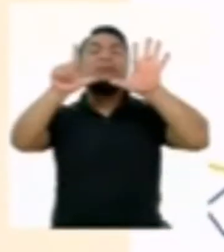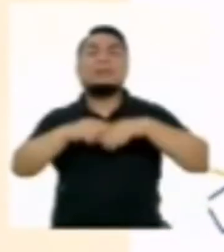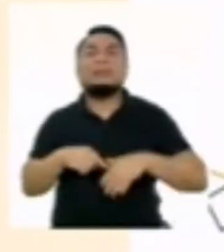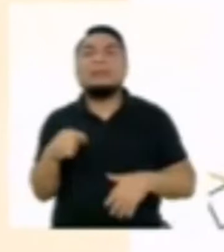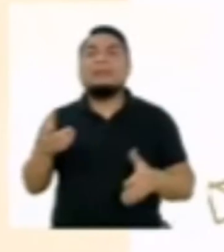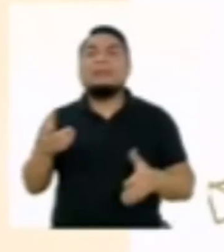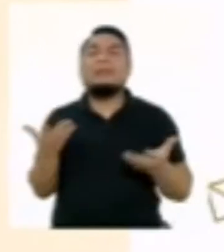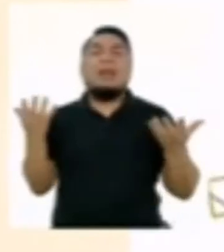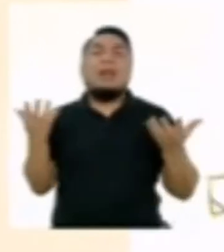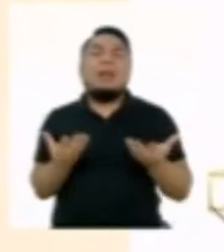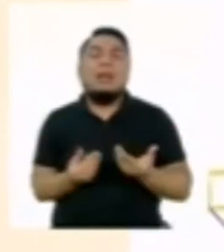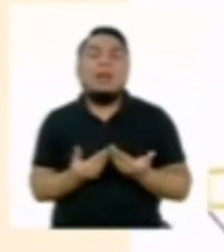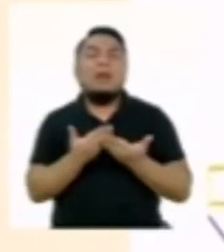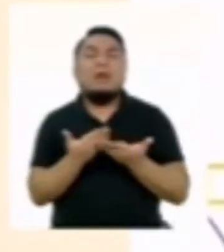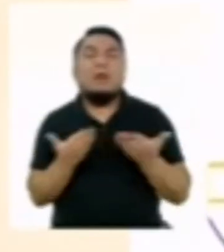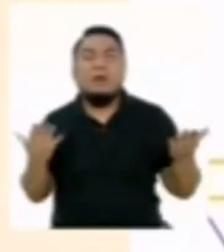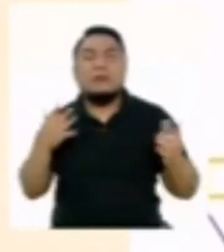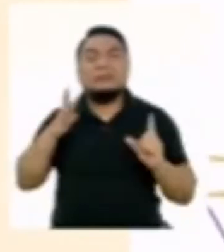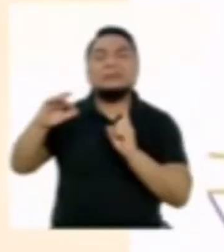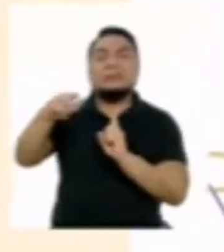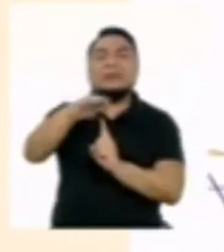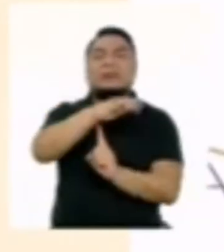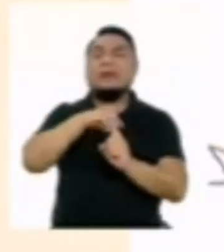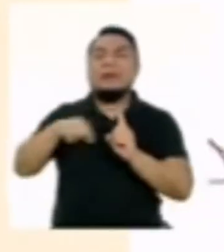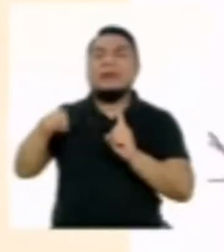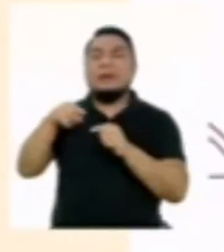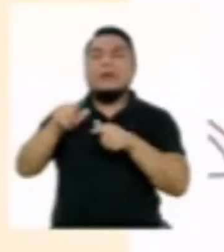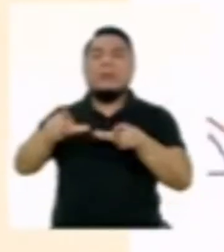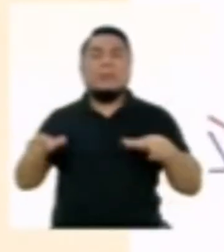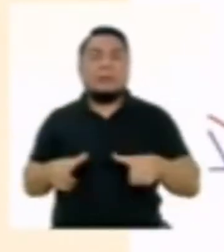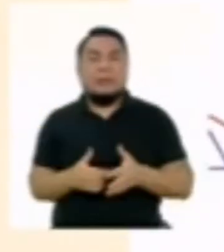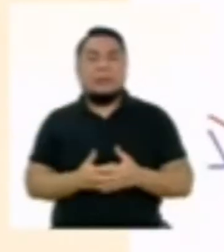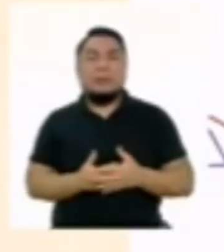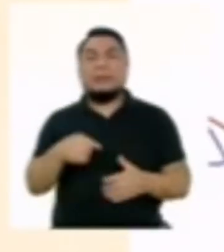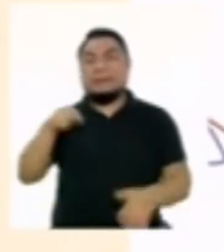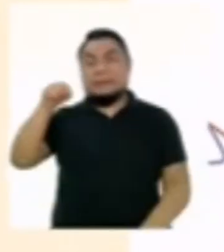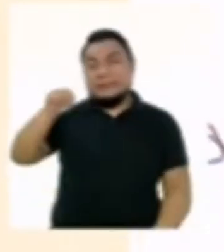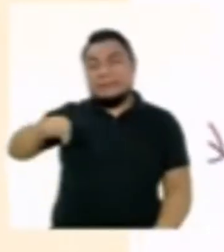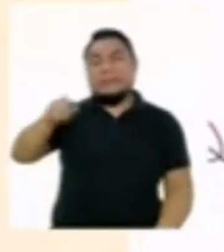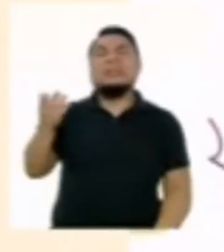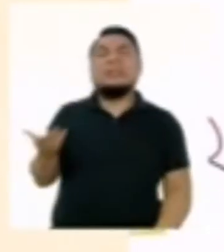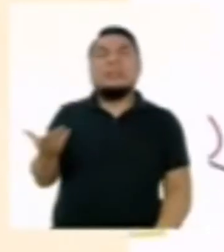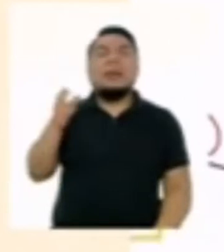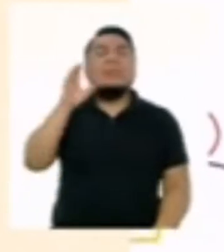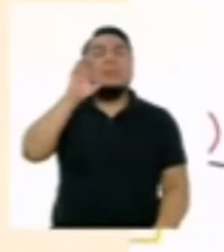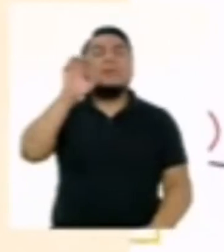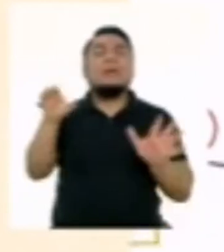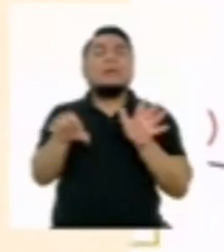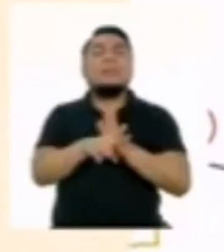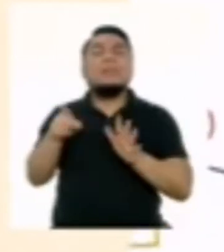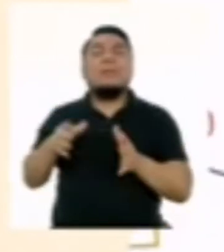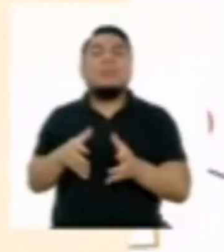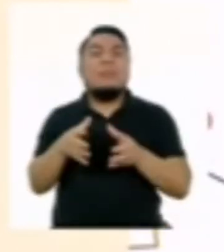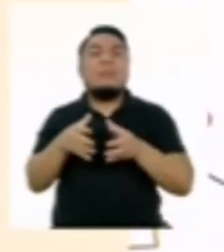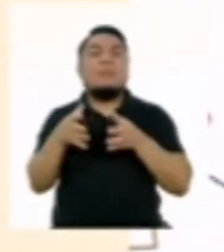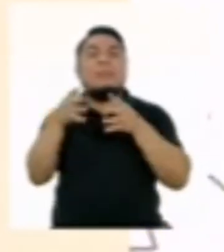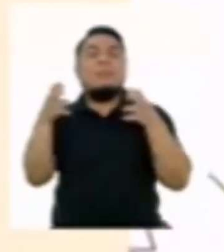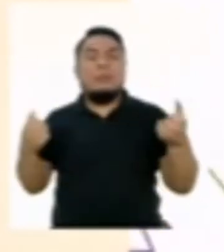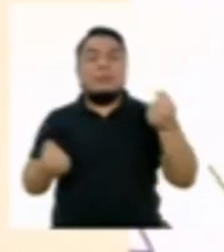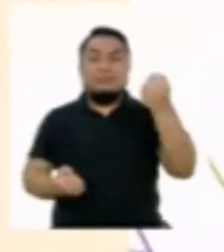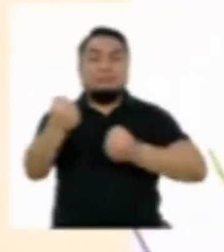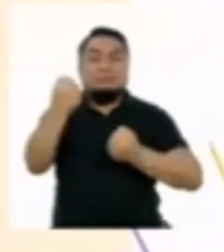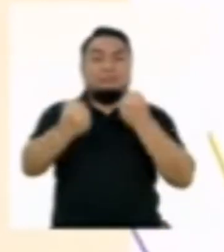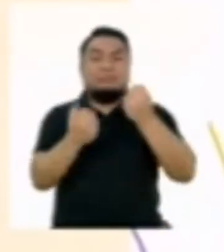el deterioro de las condiciones ambientales en las ciudades. Esto sucede, por ejemplo, por el aumento del